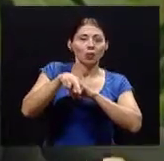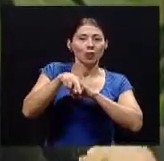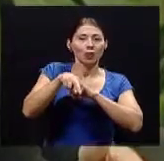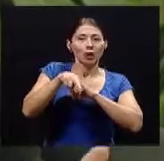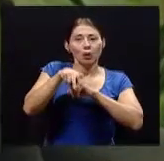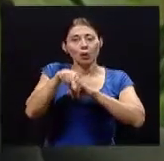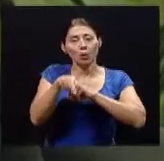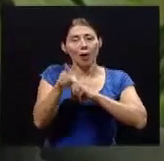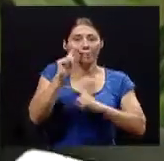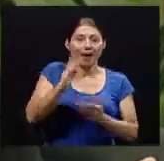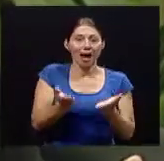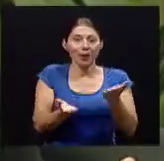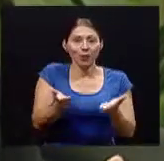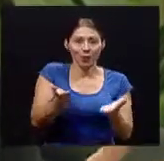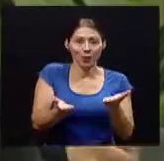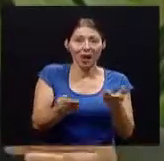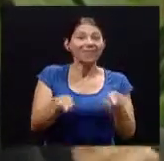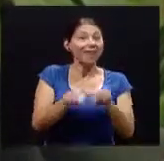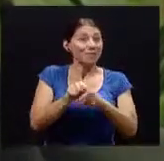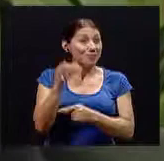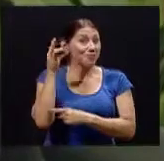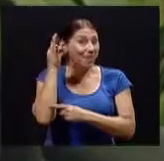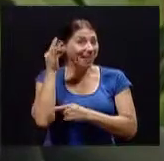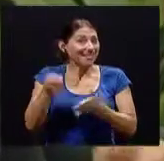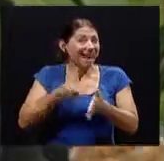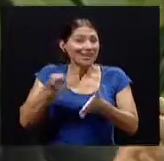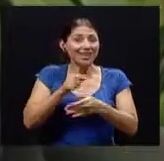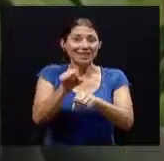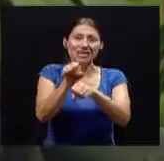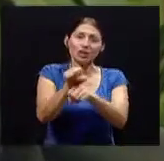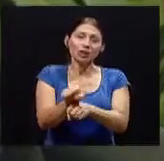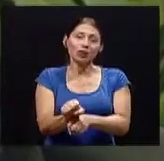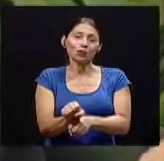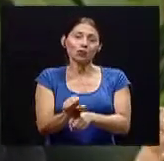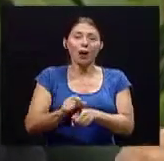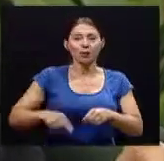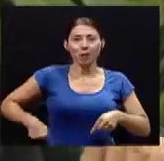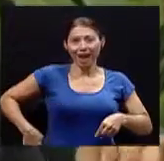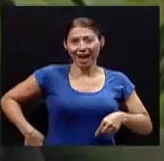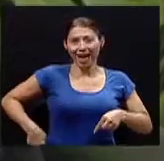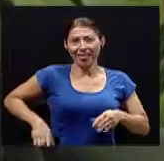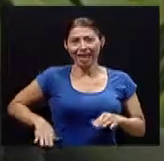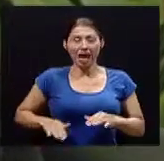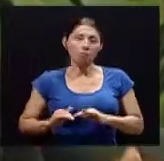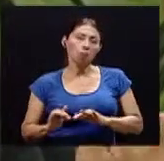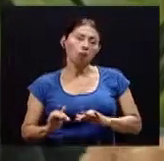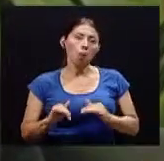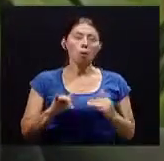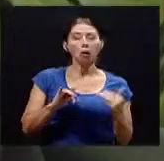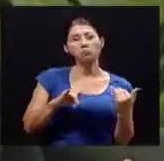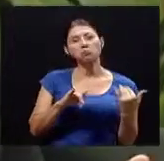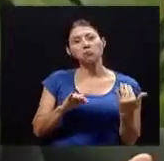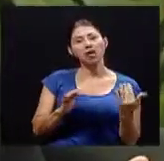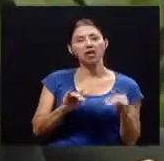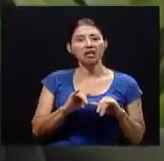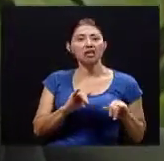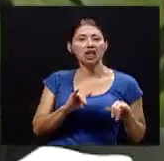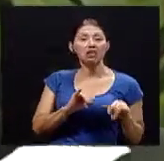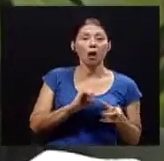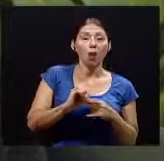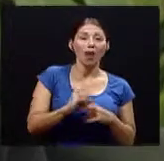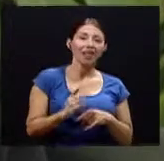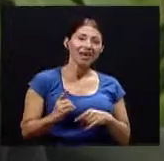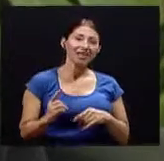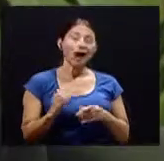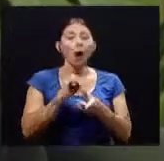cómodos o pasar mucho tiempo con la pierna cruzada de un solo lado hay que estar alternando si no podemos evitar el cruzar las piernas pues estar alternando la